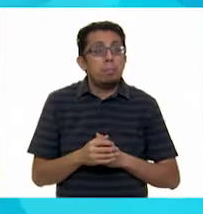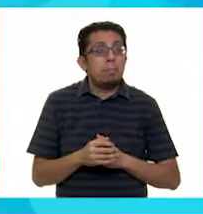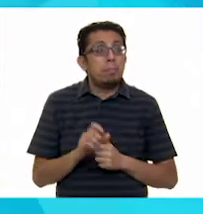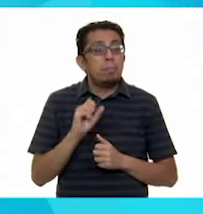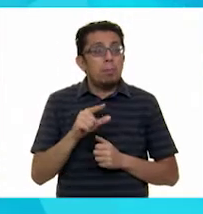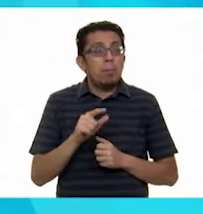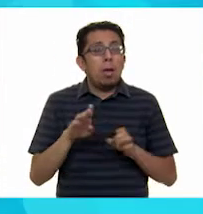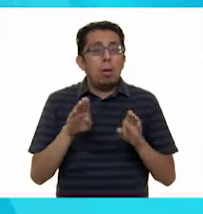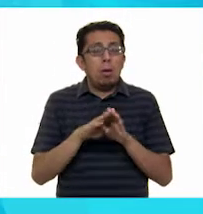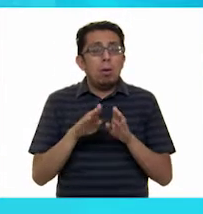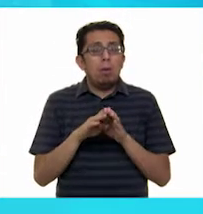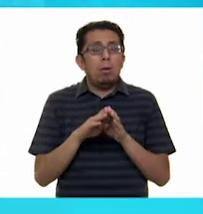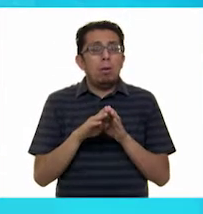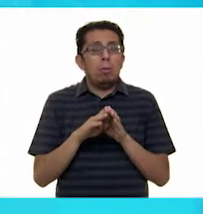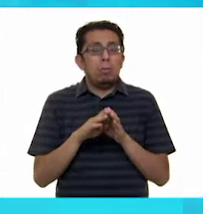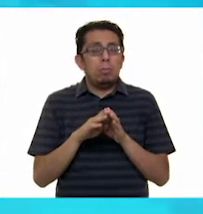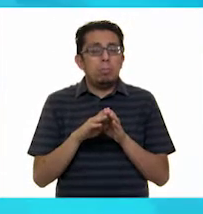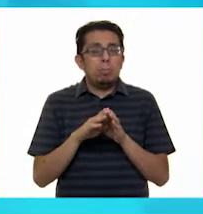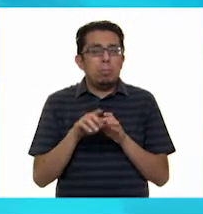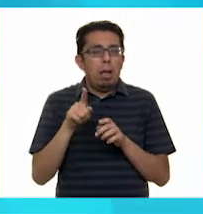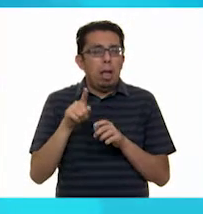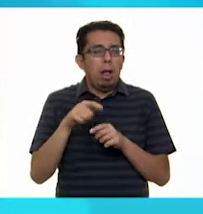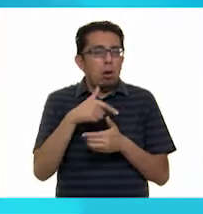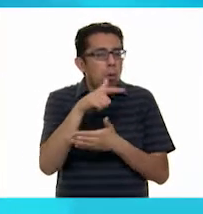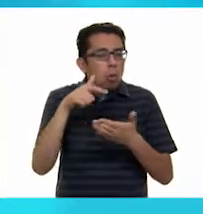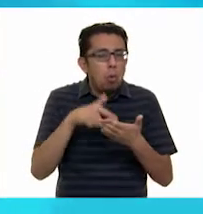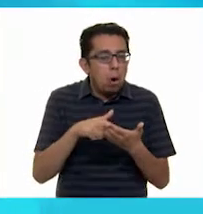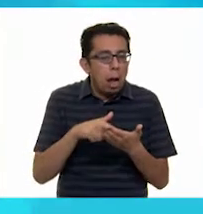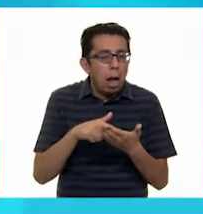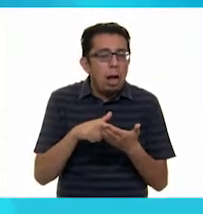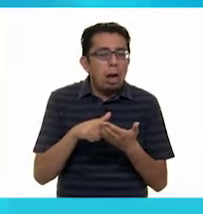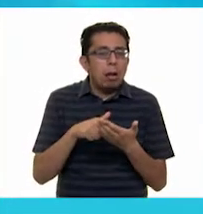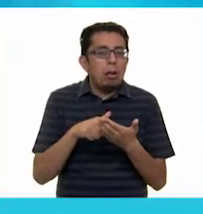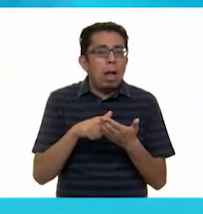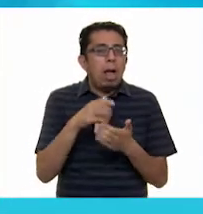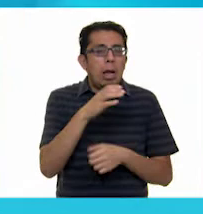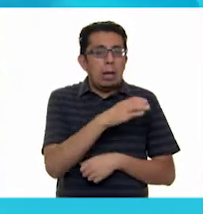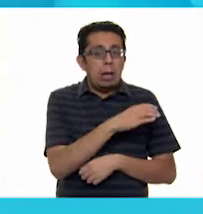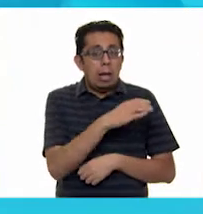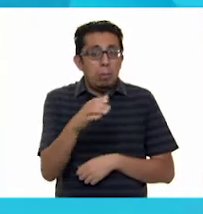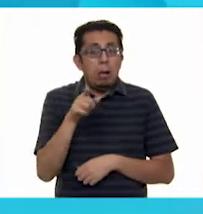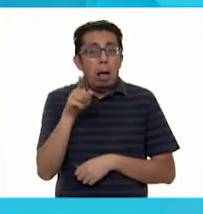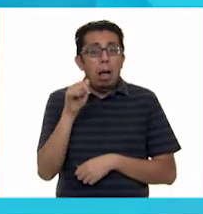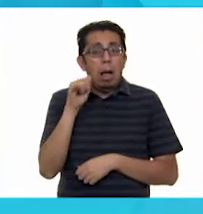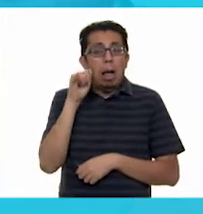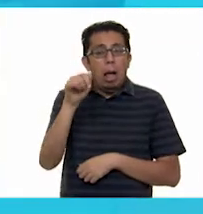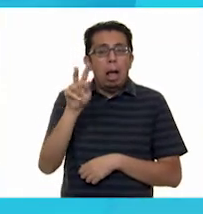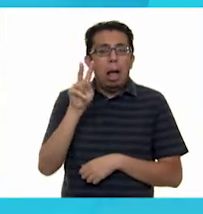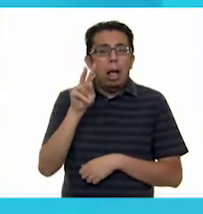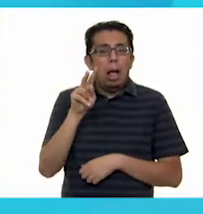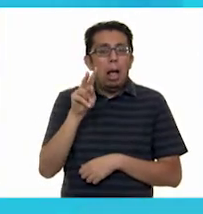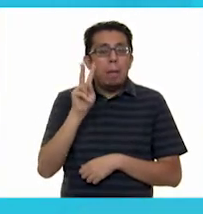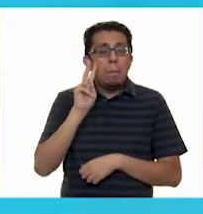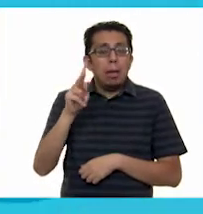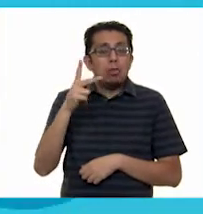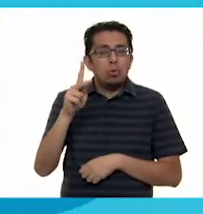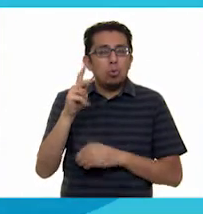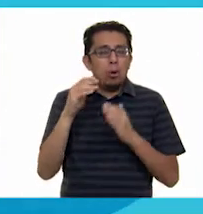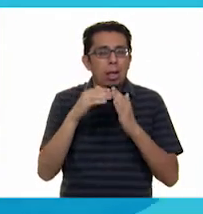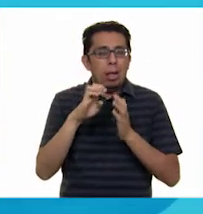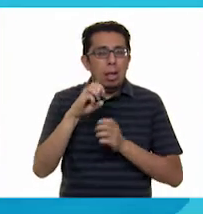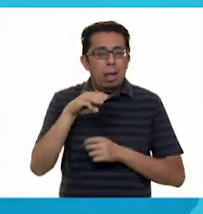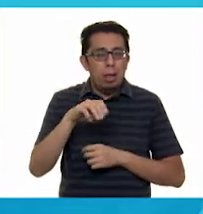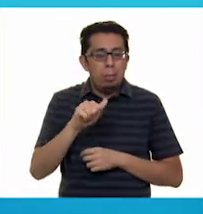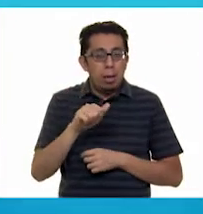Escenografía. La obra transcurre en el campo. Al fondo se puede ver la casa de Emma. Esta parte serían